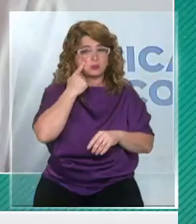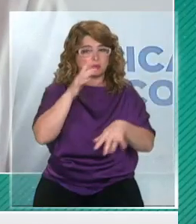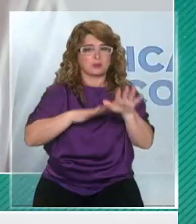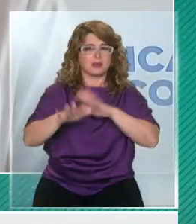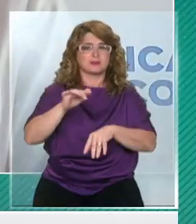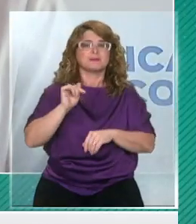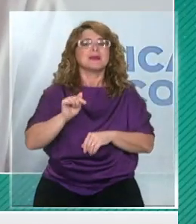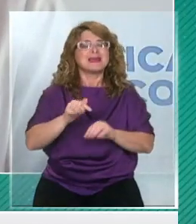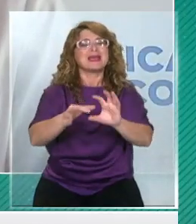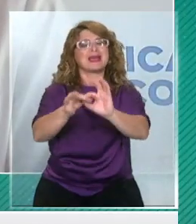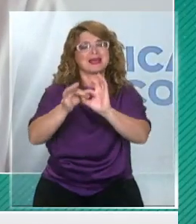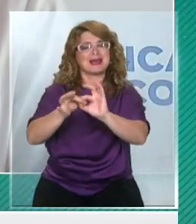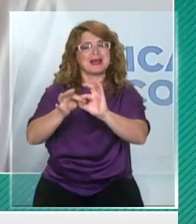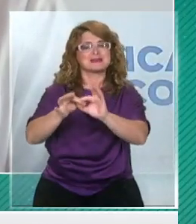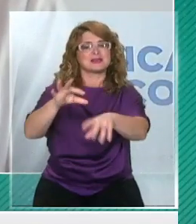esta entrevista, que esté muy bien, buenas tardes.